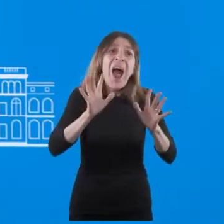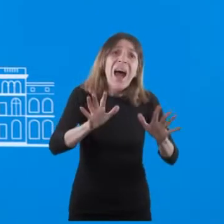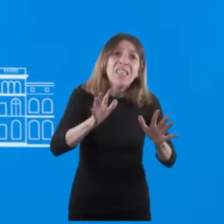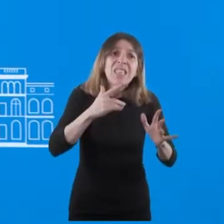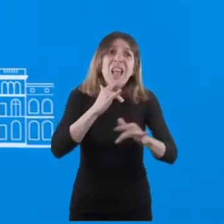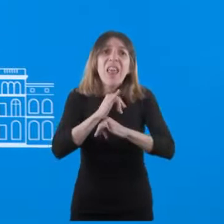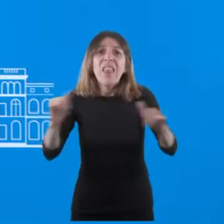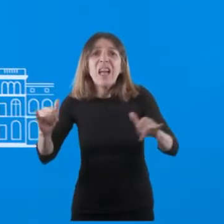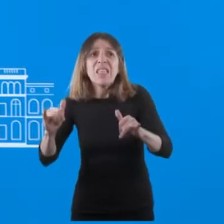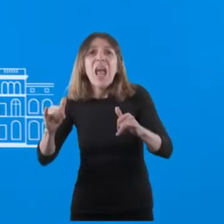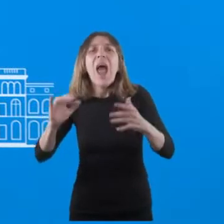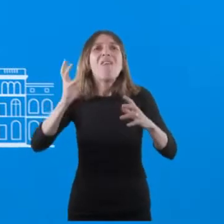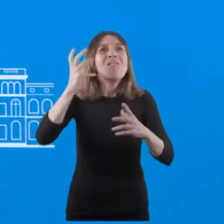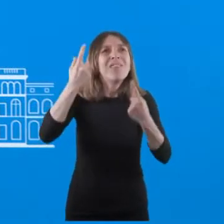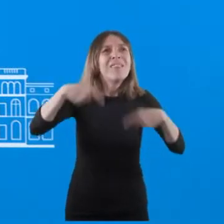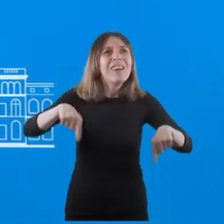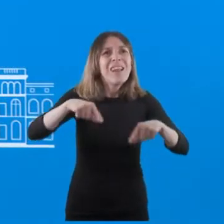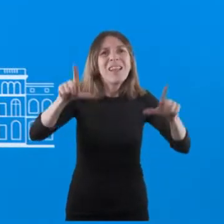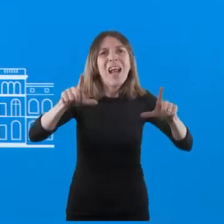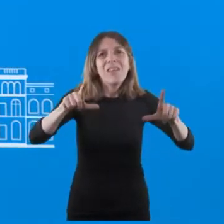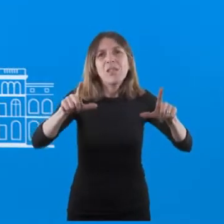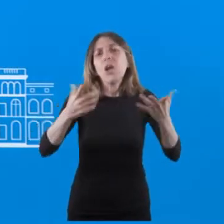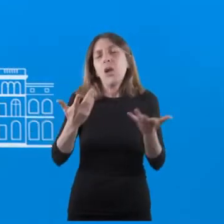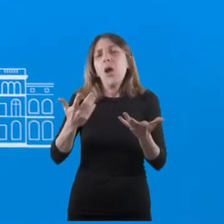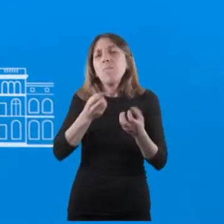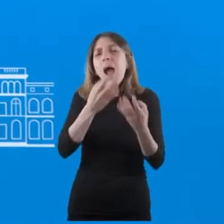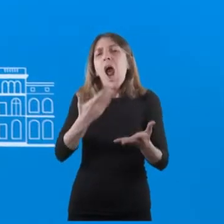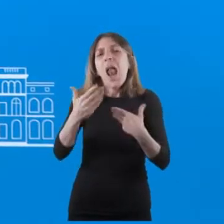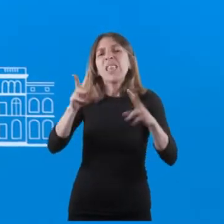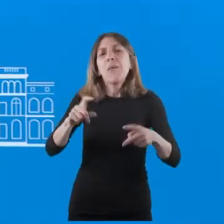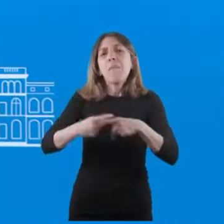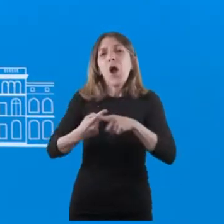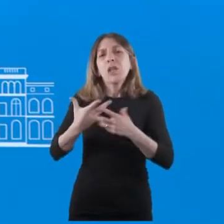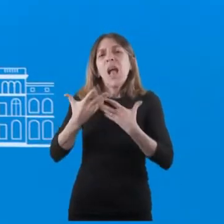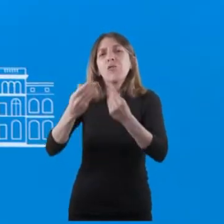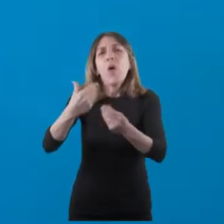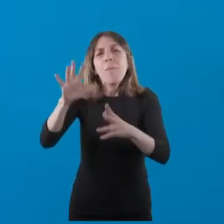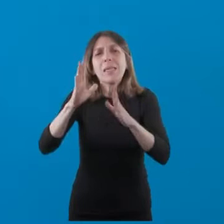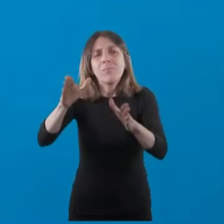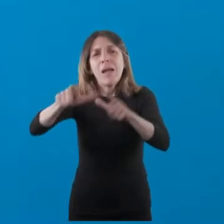que caen mejor en los medios de comunicación y no las políticas que son más efectivas para la gente. Muchas gracias.